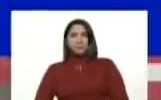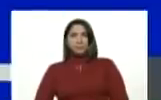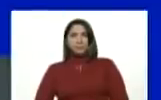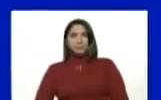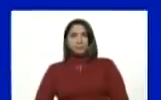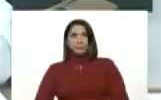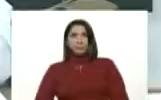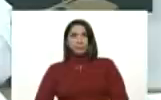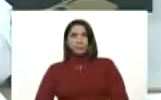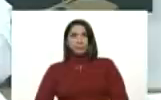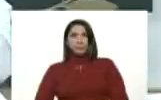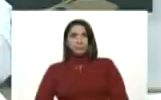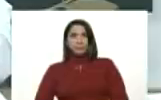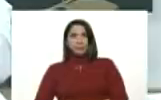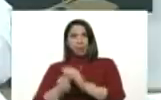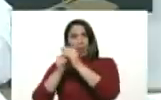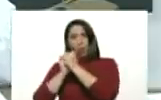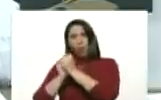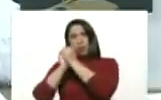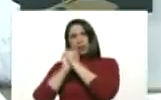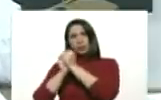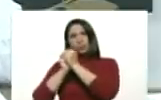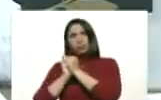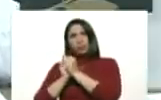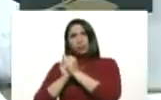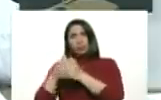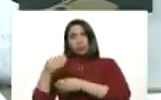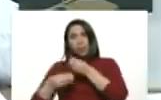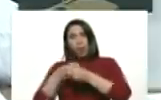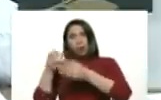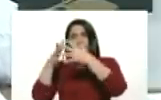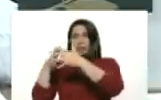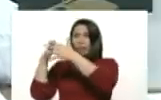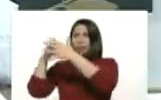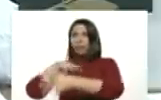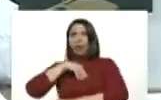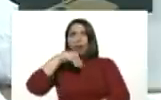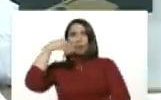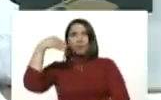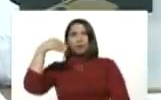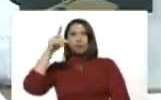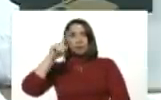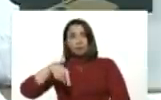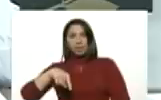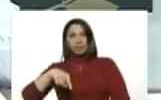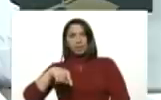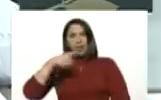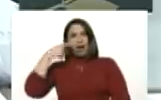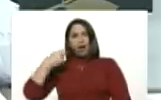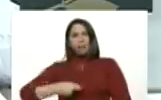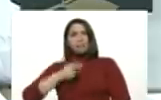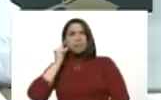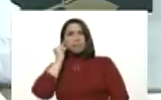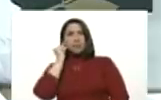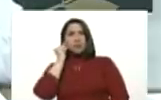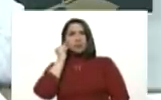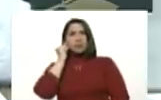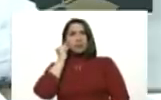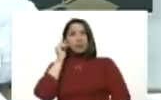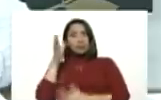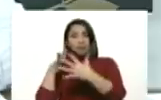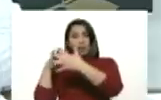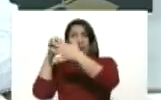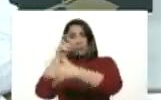...hierta oración por el pueblo de Estados Unidos y por el alma de estos hombres y estas mujeres.